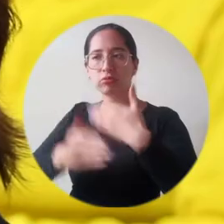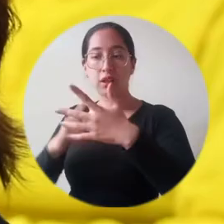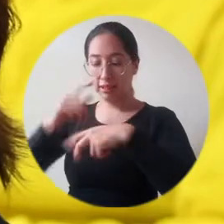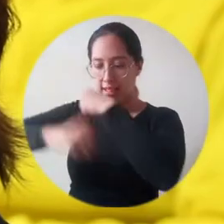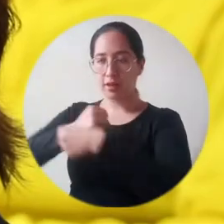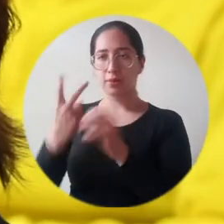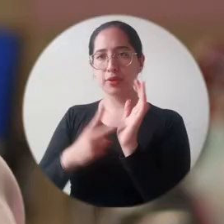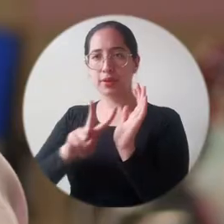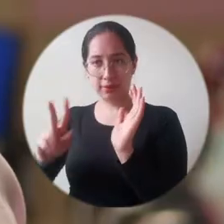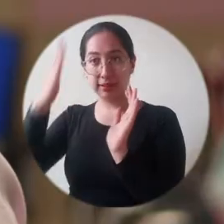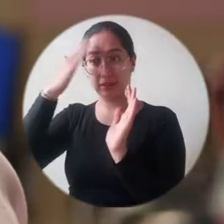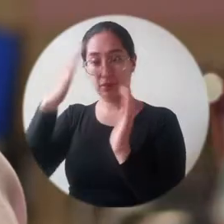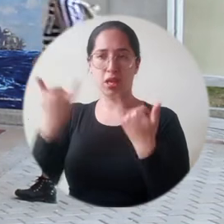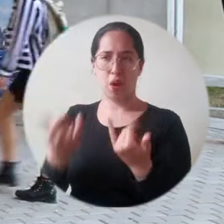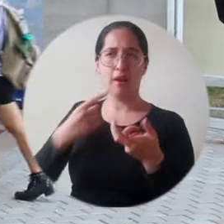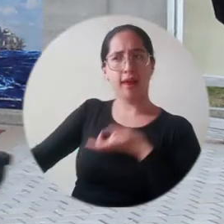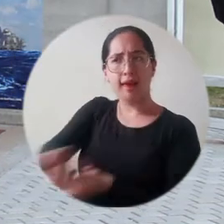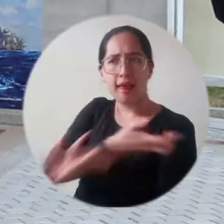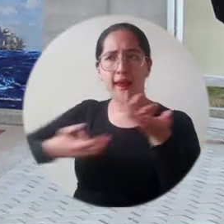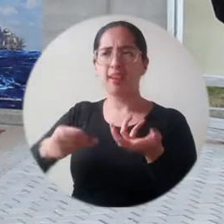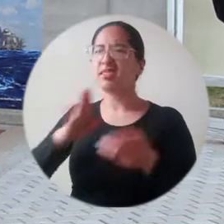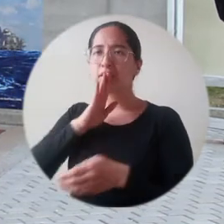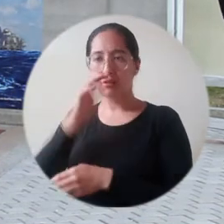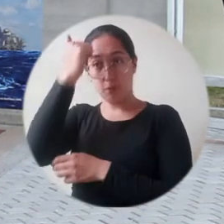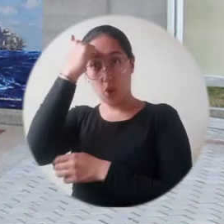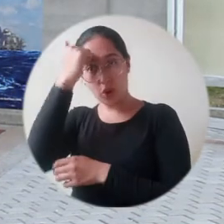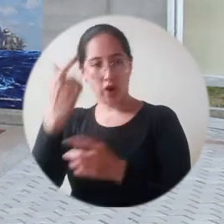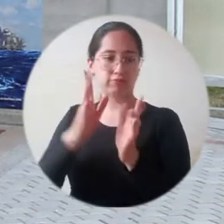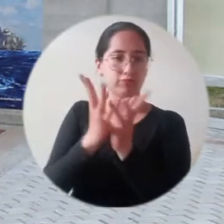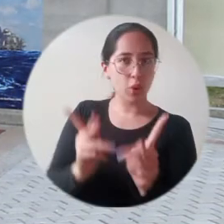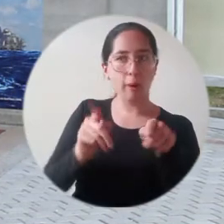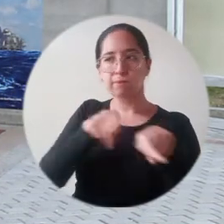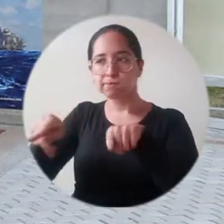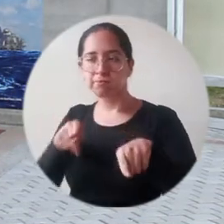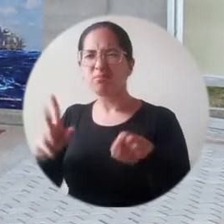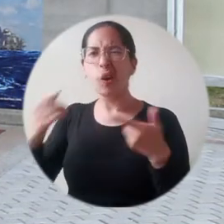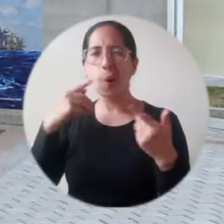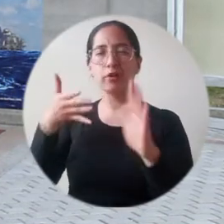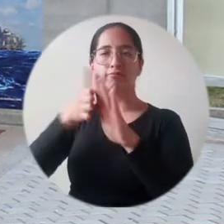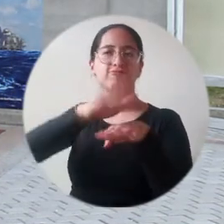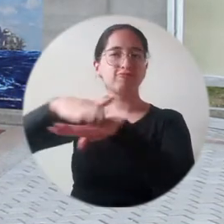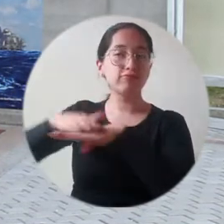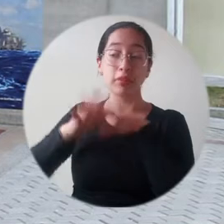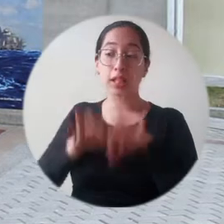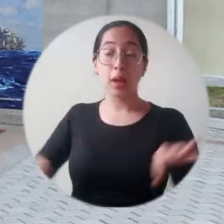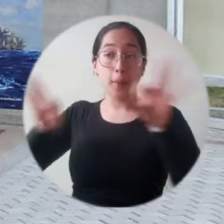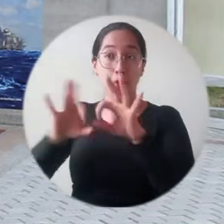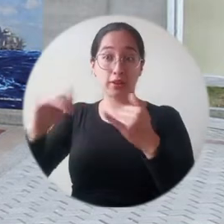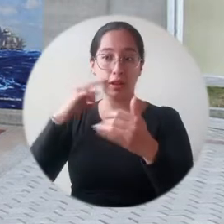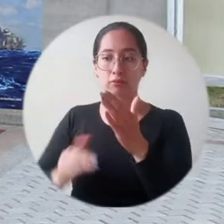espacio donde se interactúan tanto con los docentes, los estudiantes, sobre la importancia y sobre